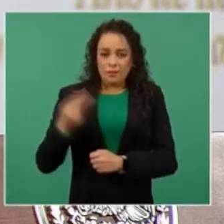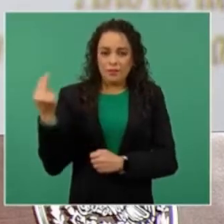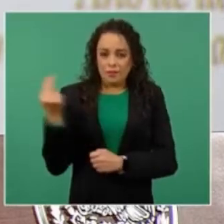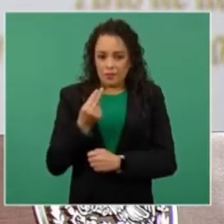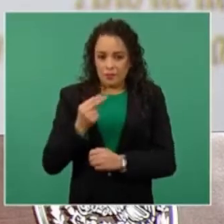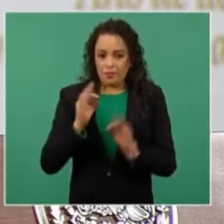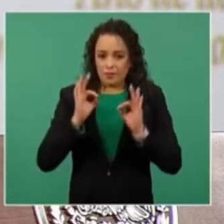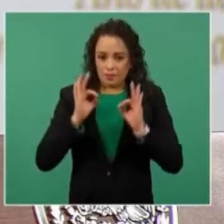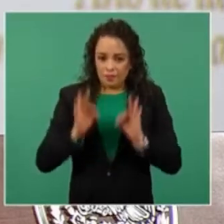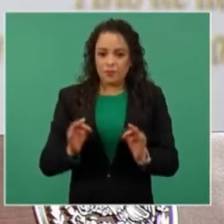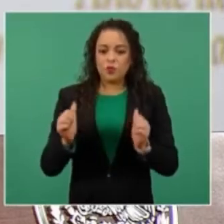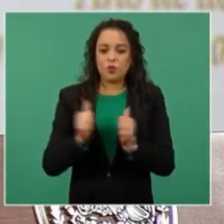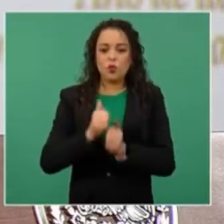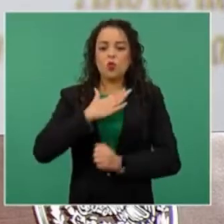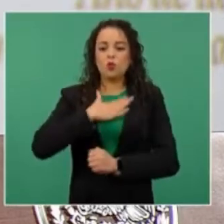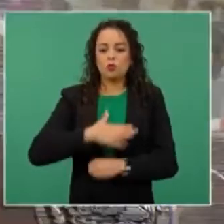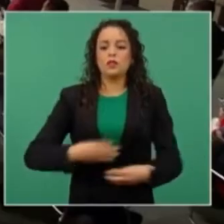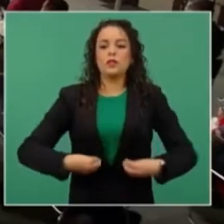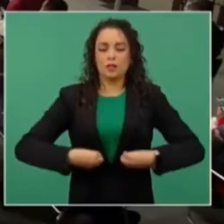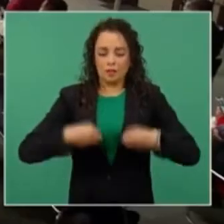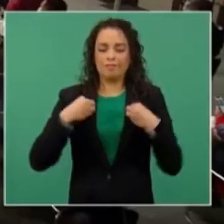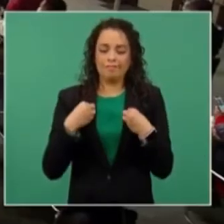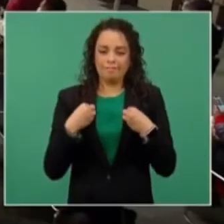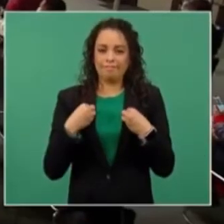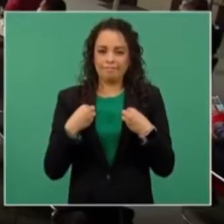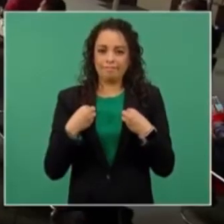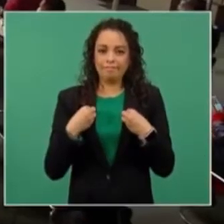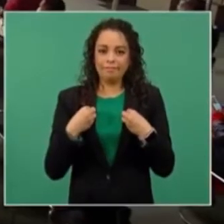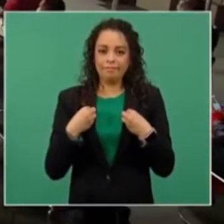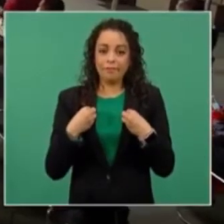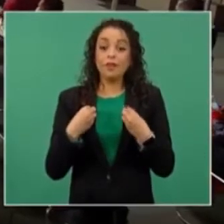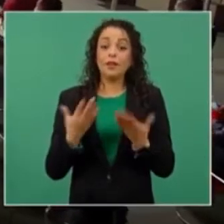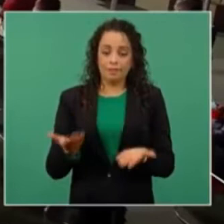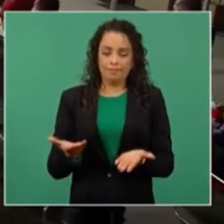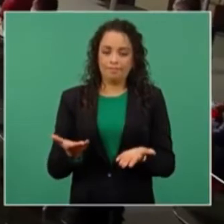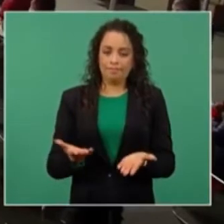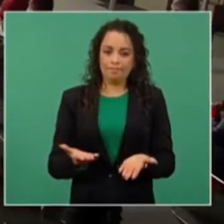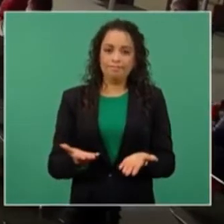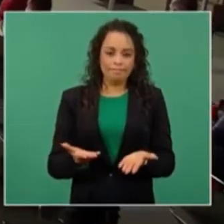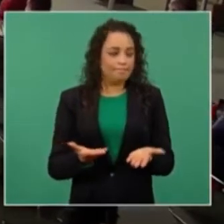y con justicia. Entonces, Alejandro, nos informa.